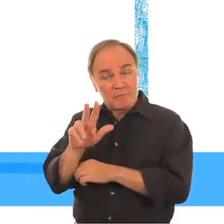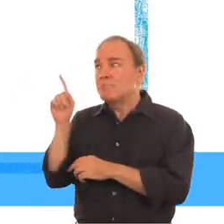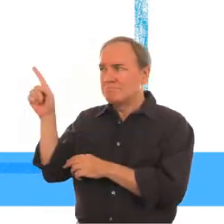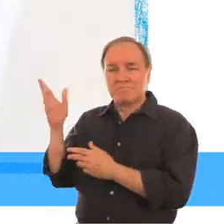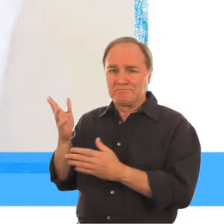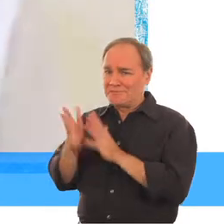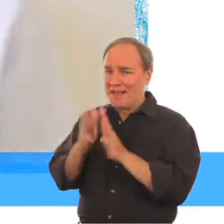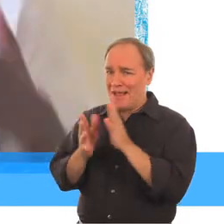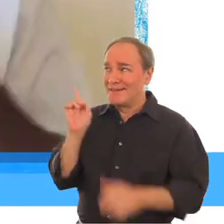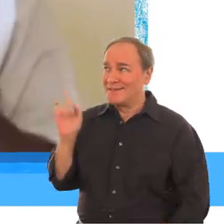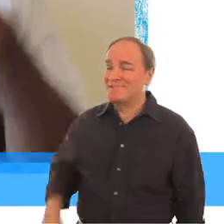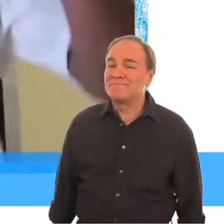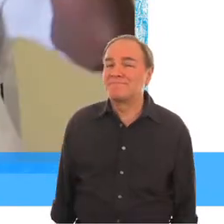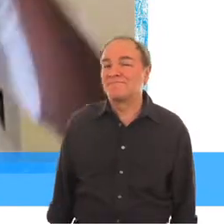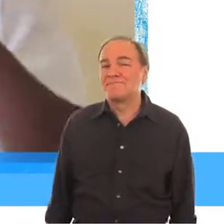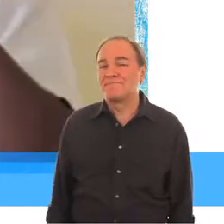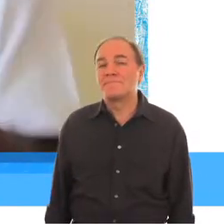Nasoni habla la lengua de señas.